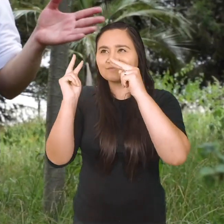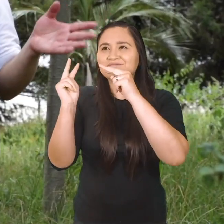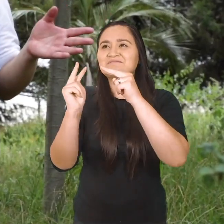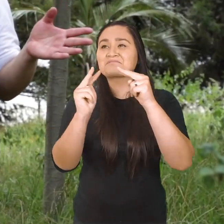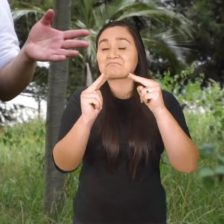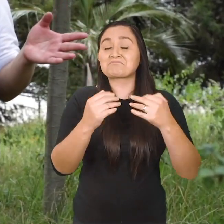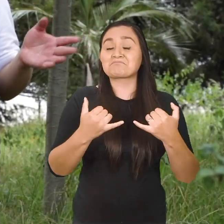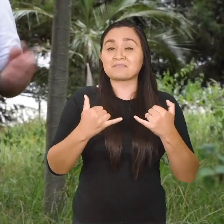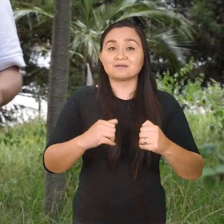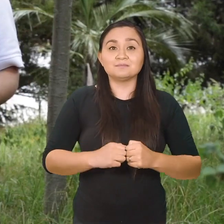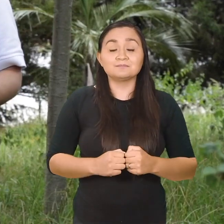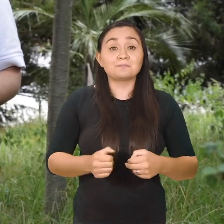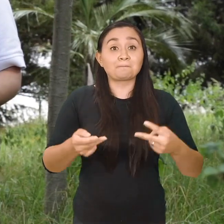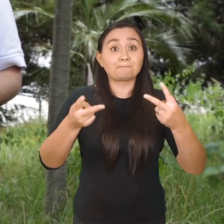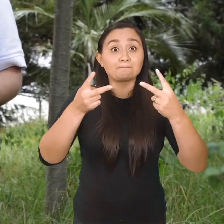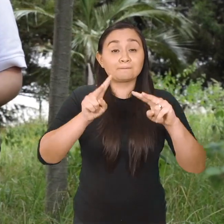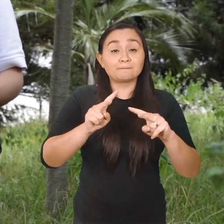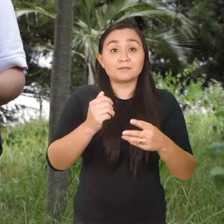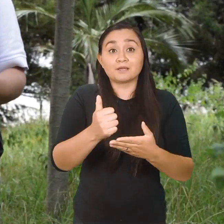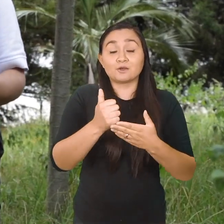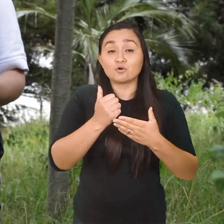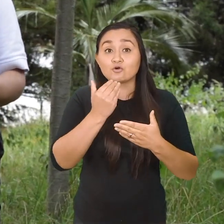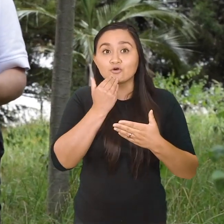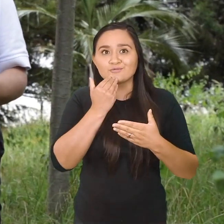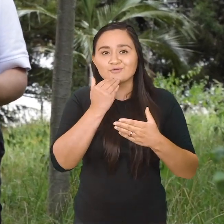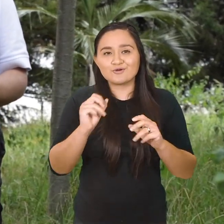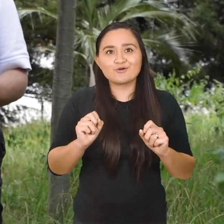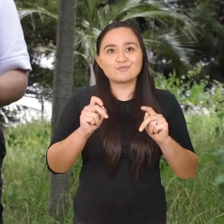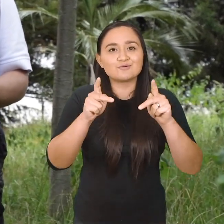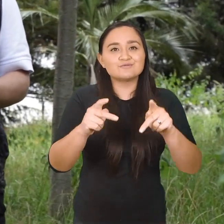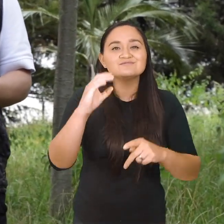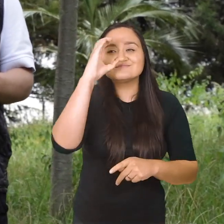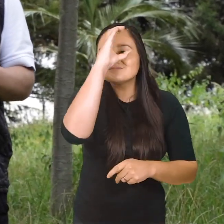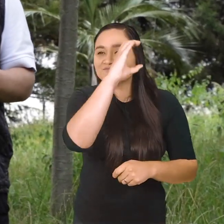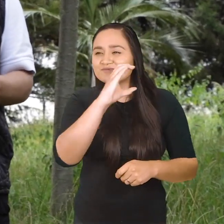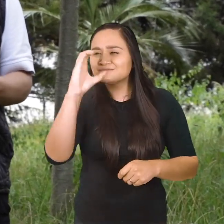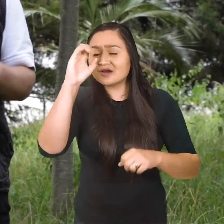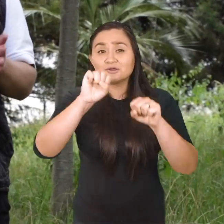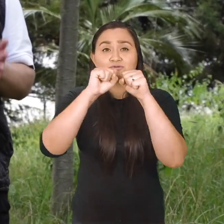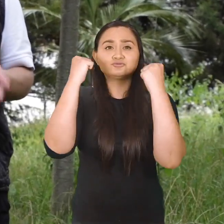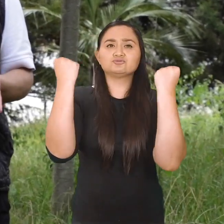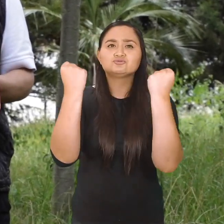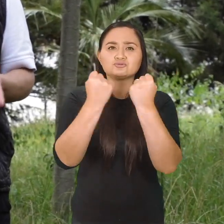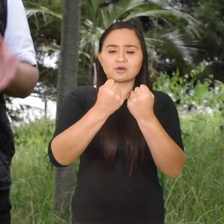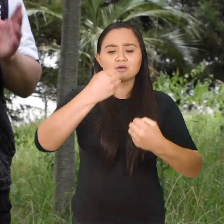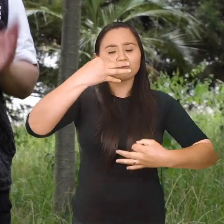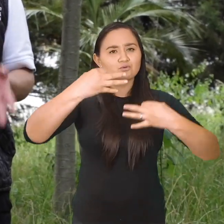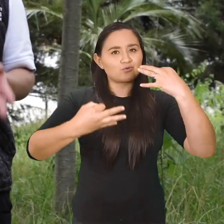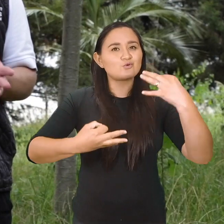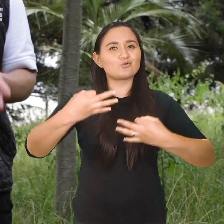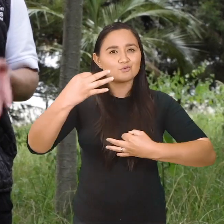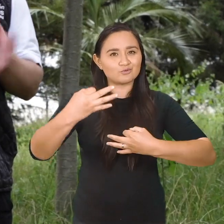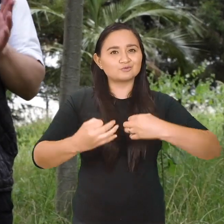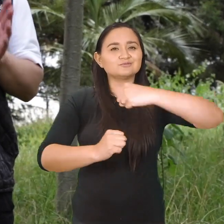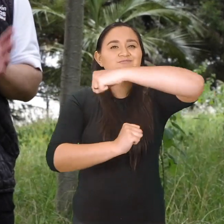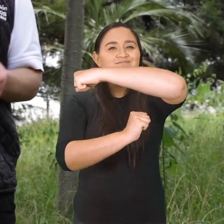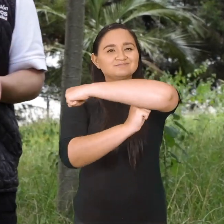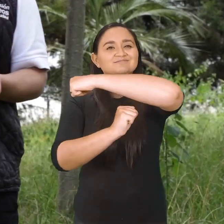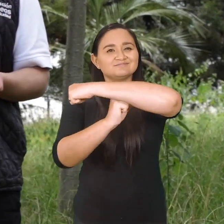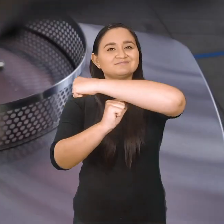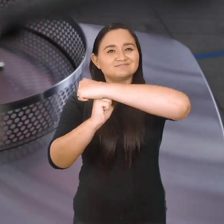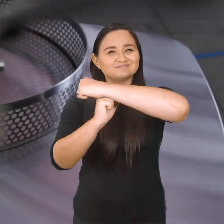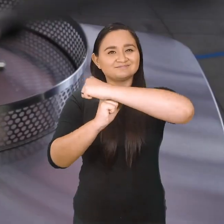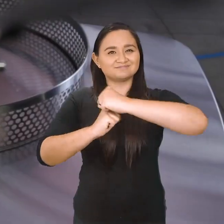cosas de la realidad. Además, también nos brinda la oportunidad de buscar una sociedad más justa y